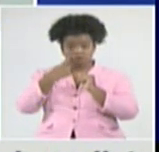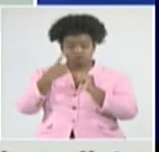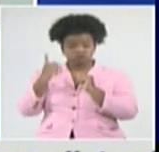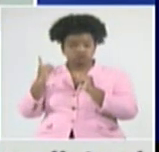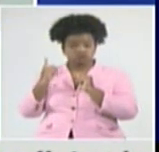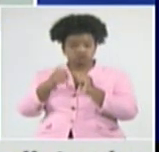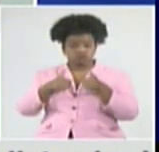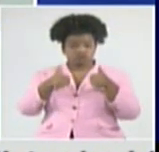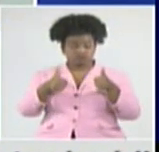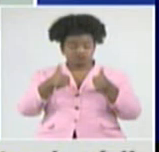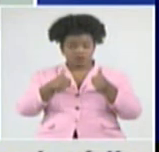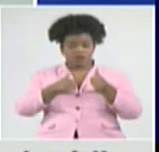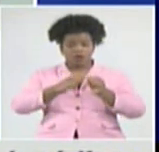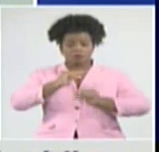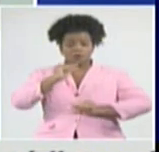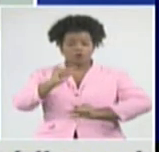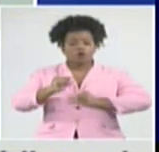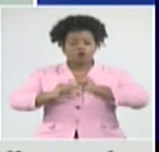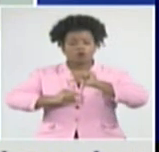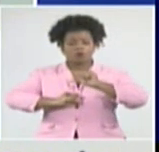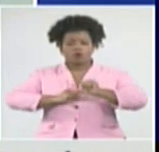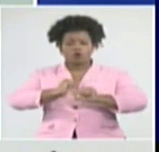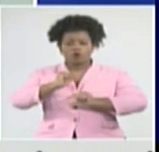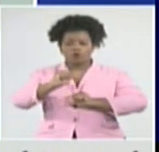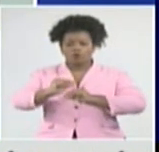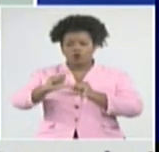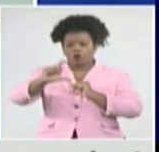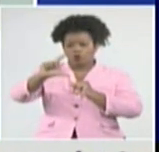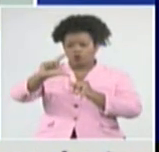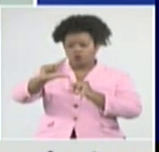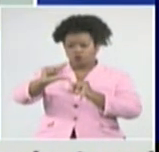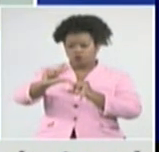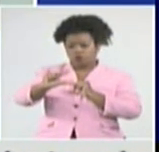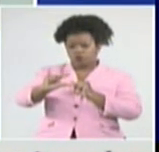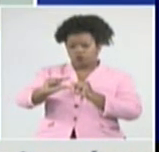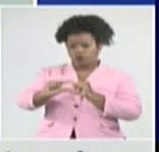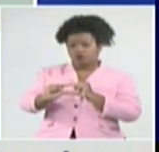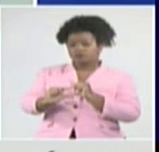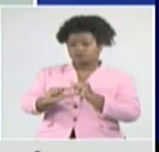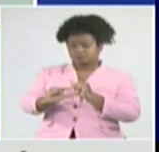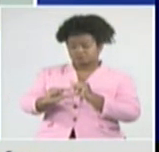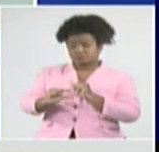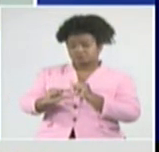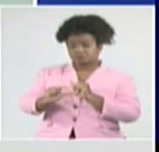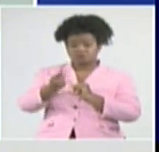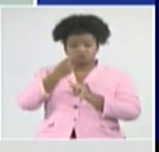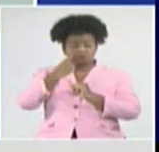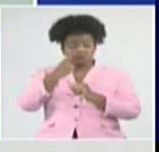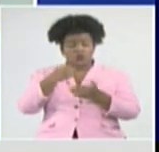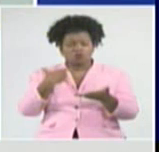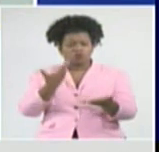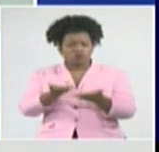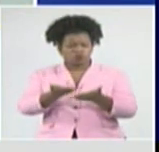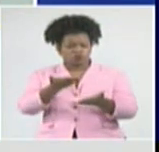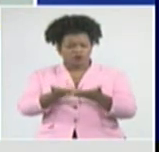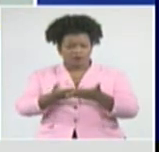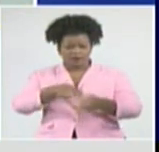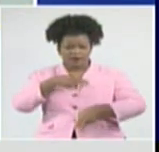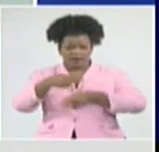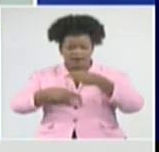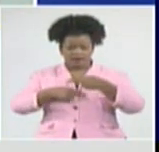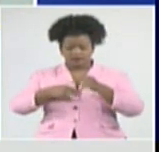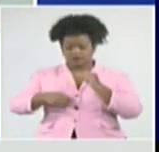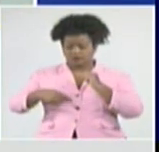ido disminuyendo. Y también podemos ver cómo las muestras procesadas diariamente,